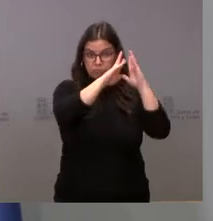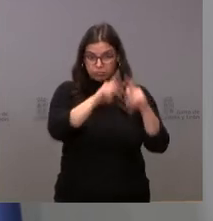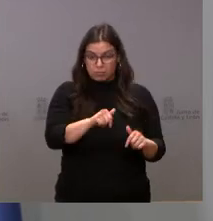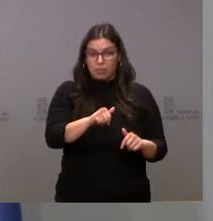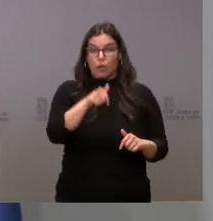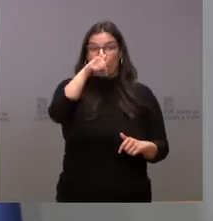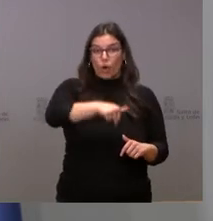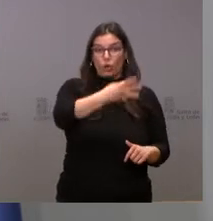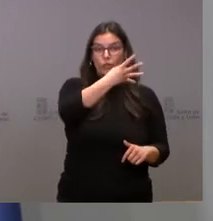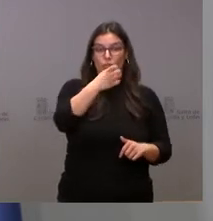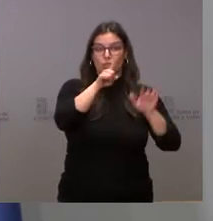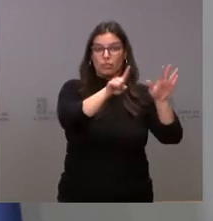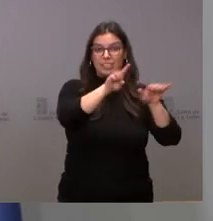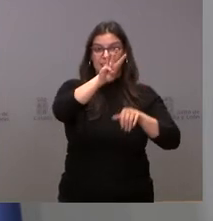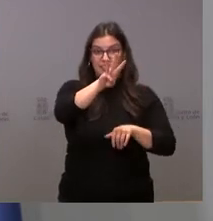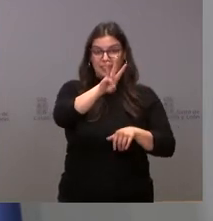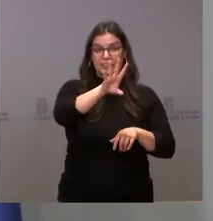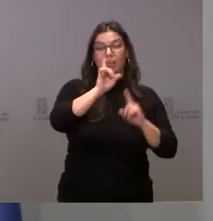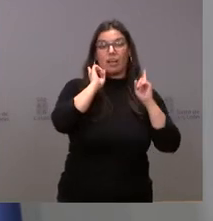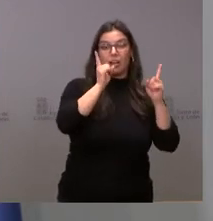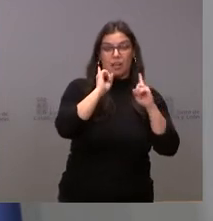463 casos,